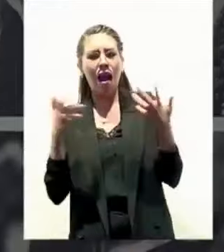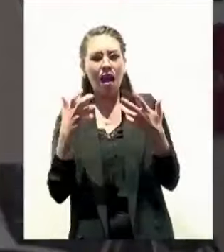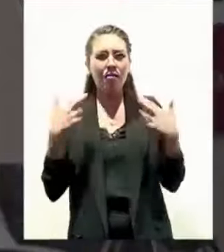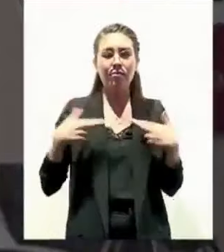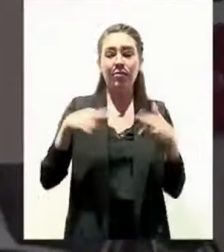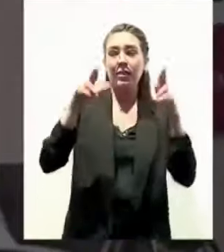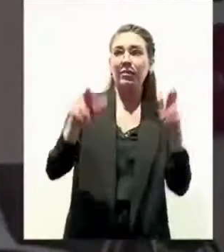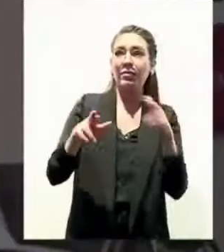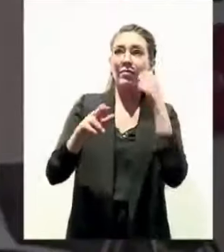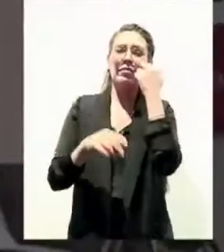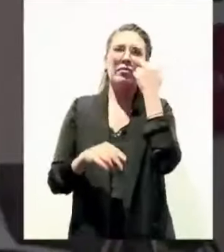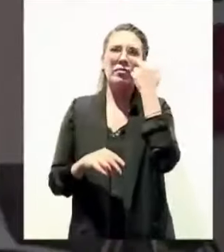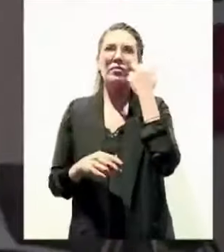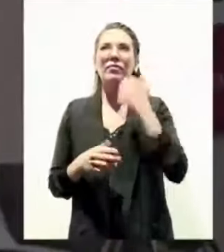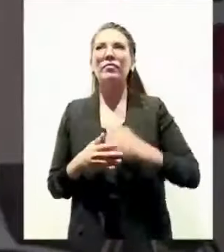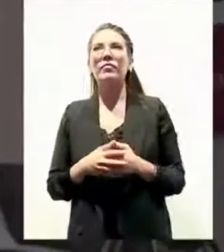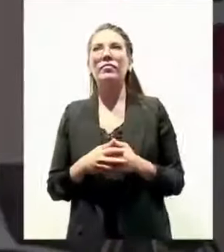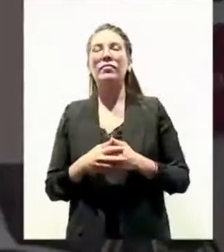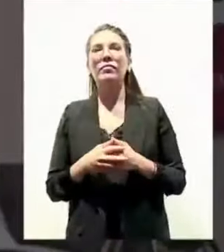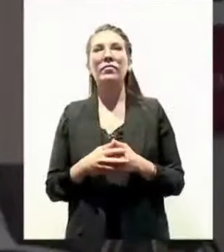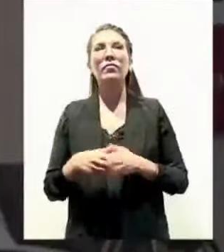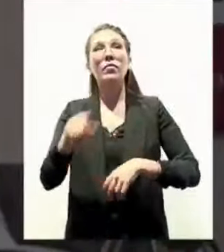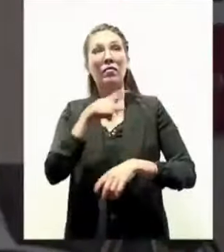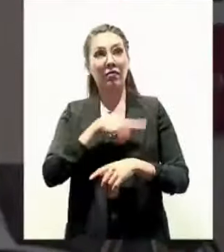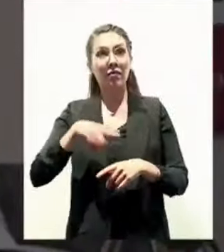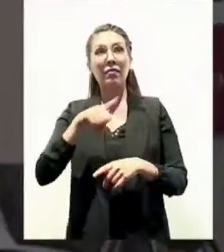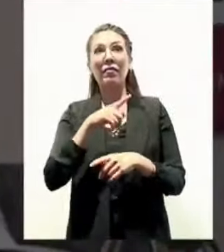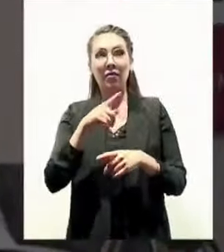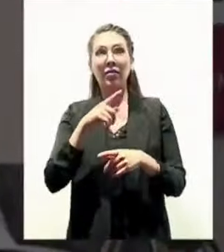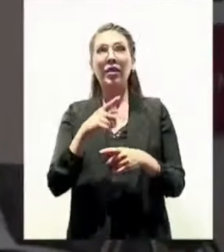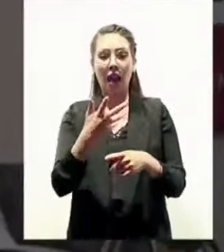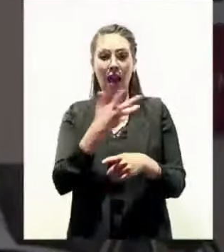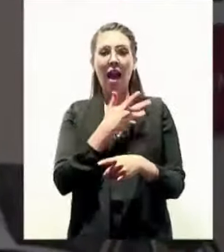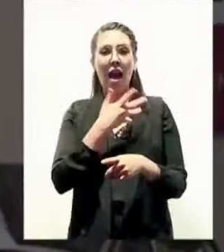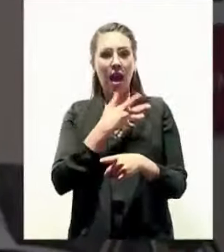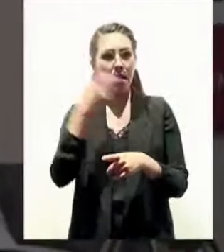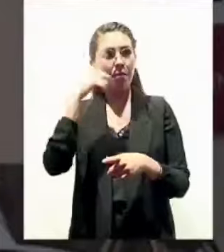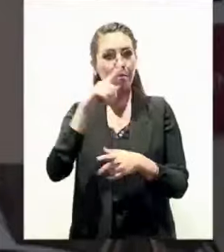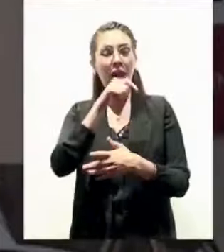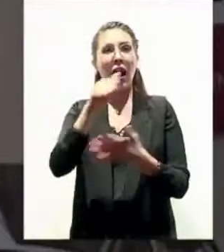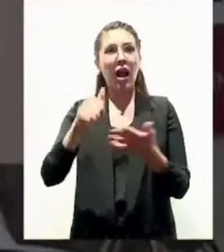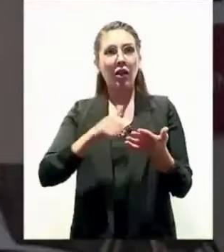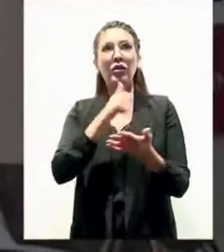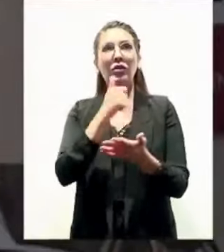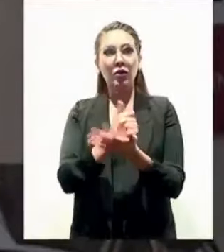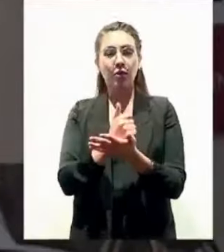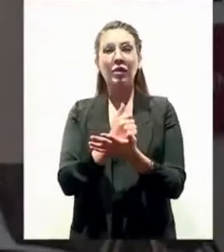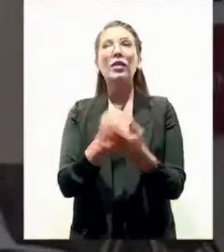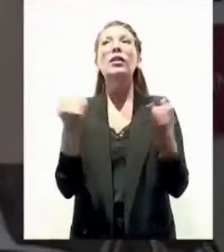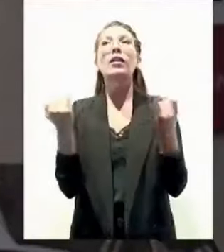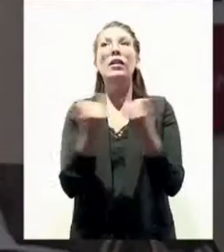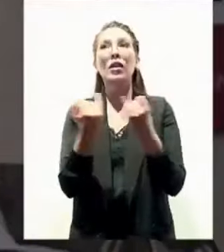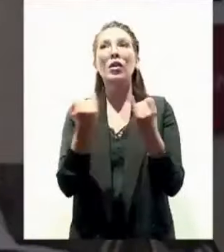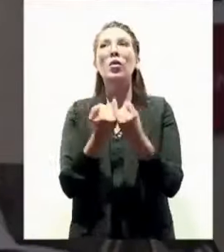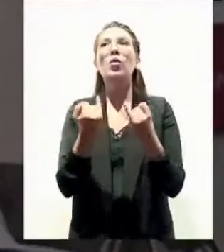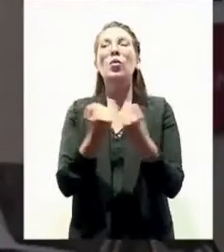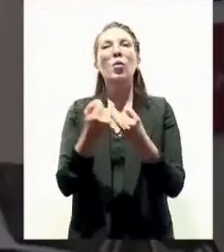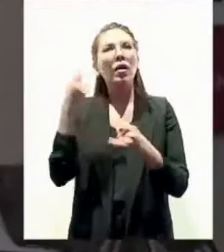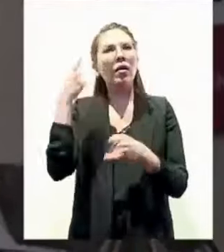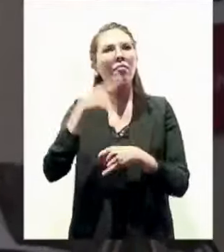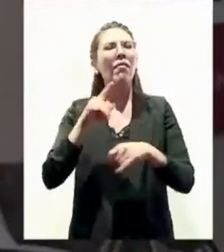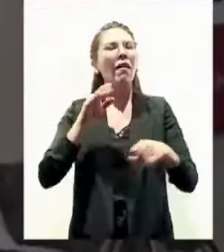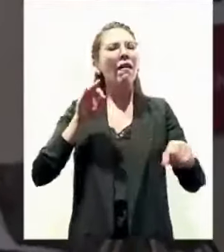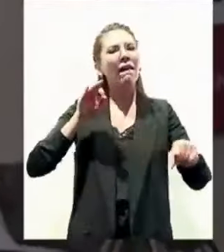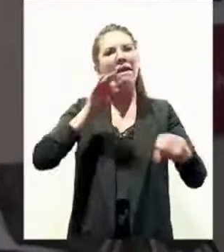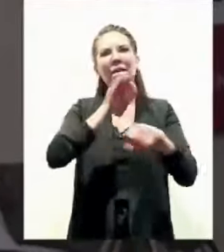Entonces, tenemos un imperativo por nuestra ciudad y también tenemos un imperativo político por defender lo que significan